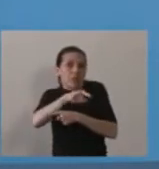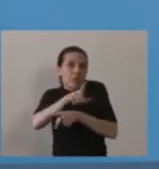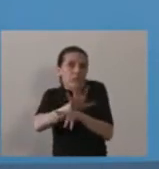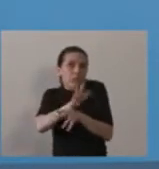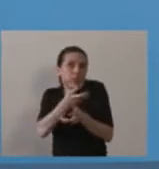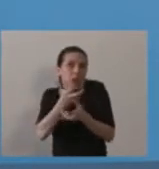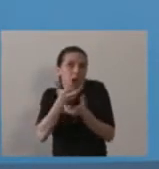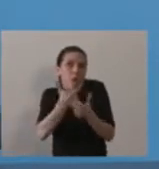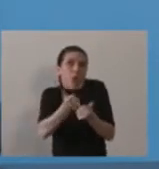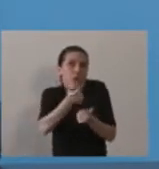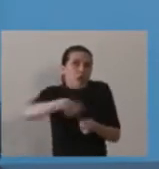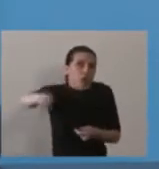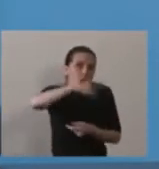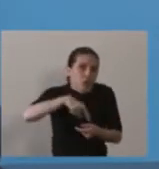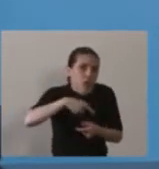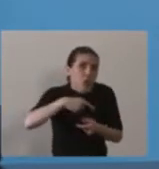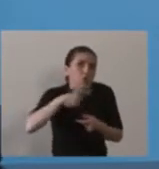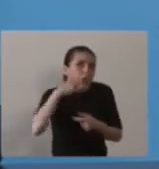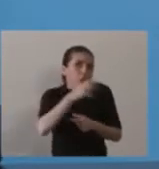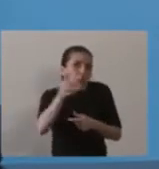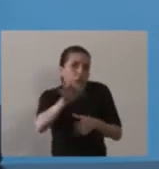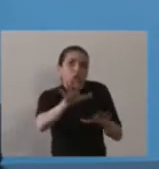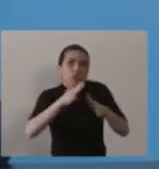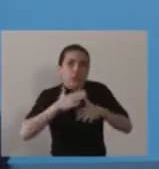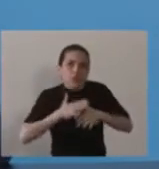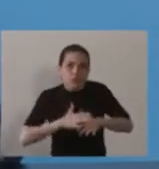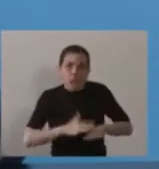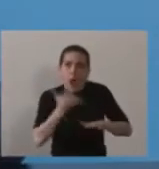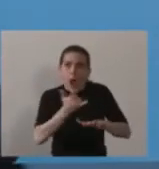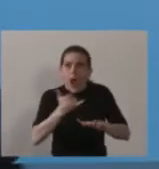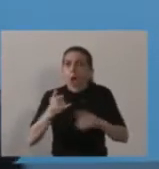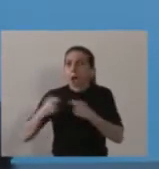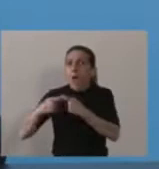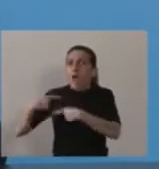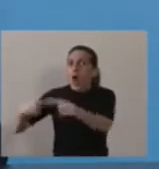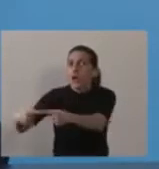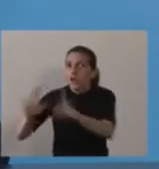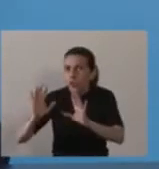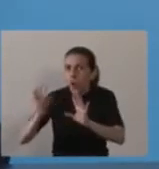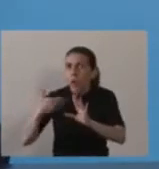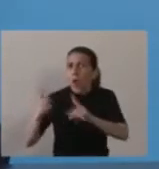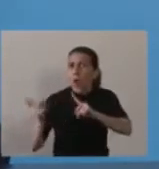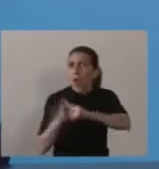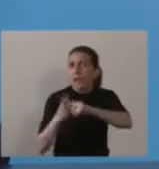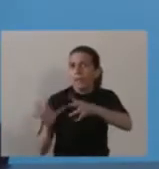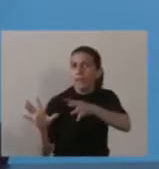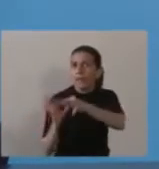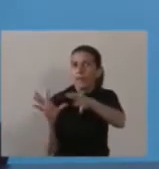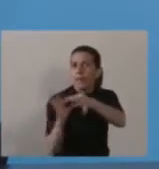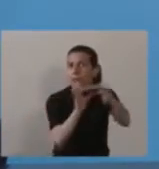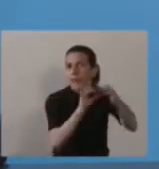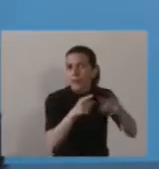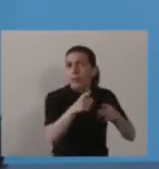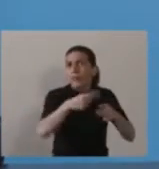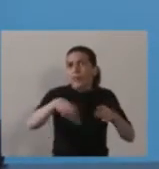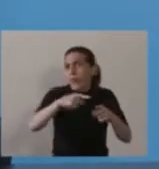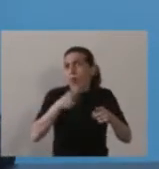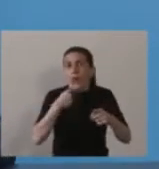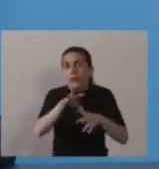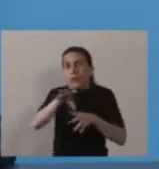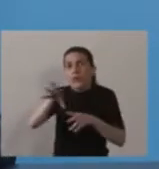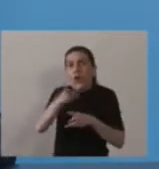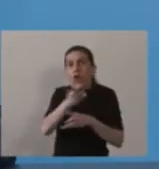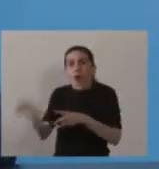tranquilidad de que podrán contar con la empresa para seguir operando a través de ella y vendiendo sus granos a través de ella.